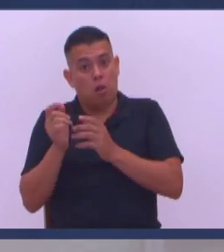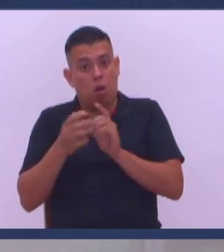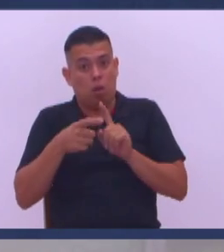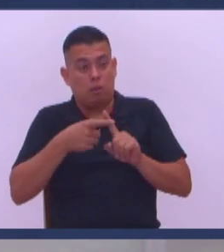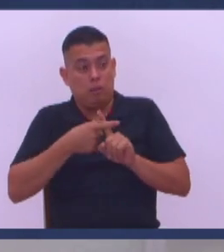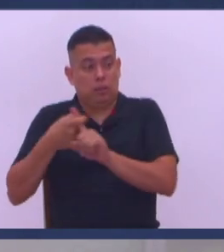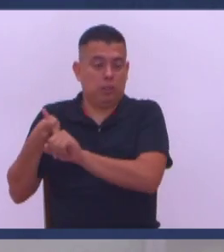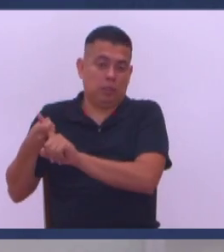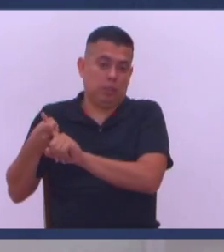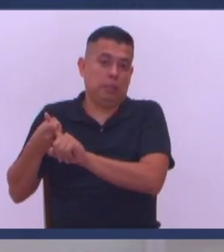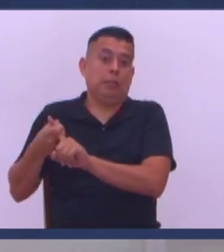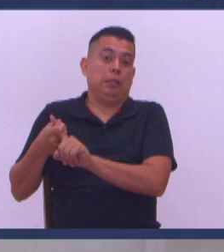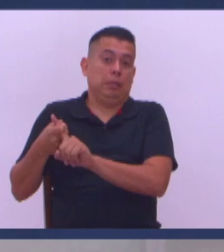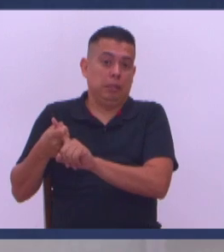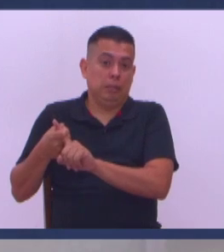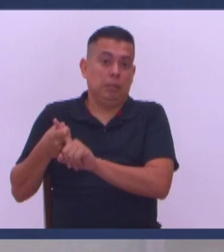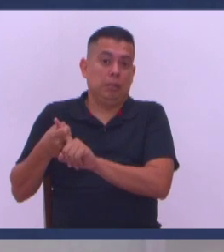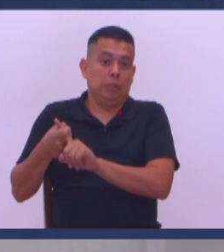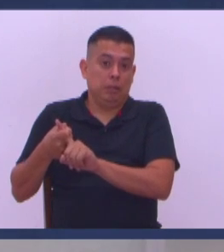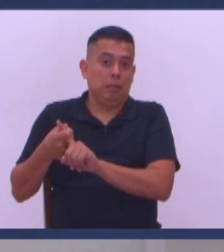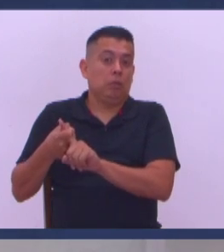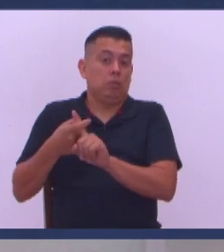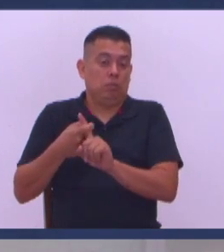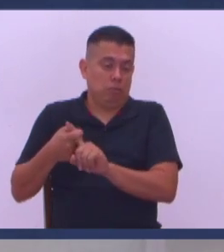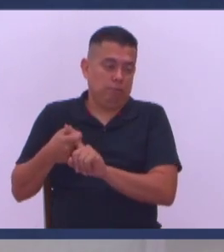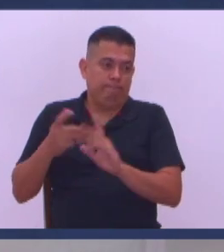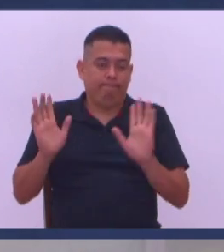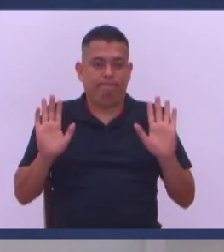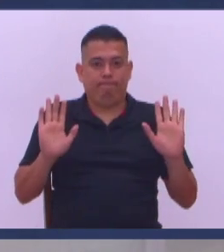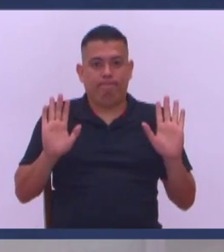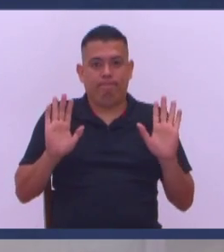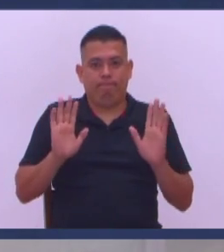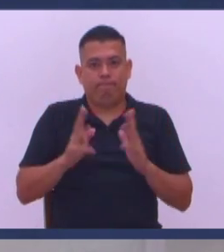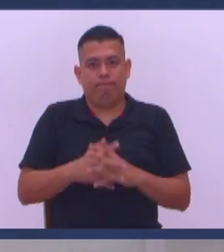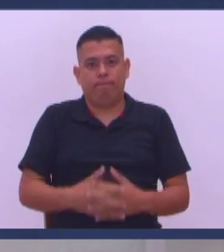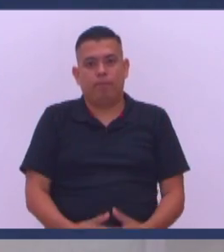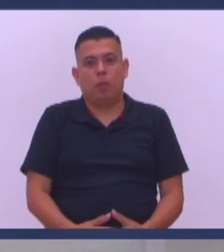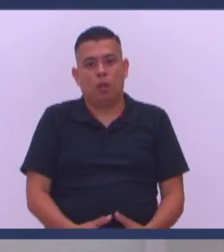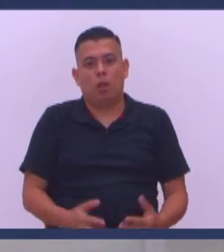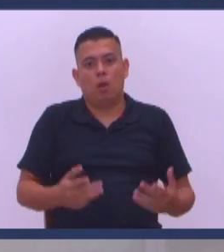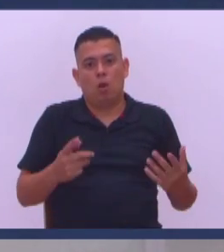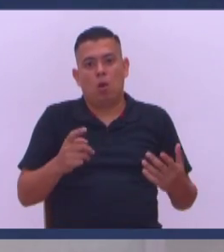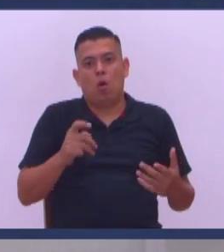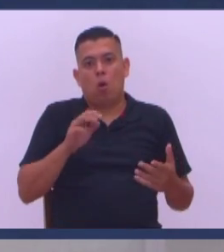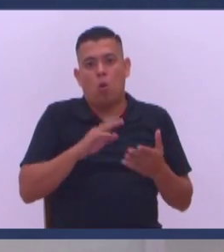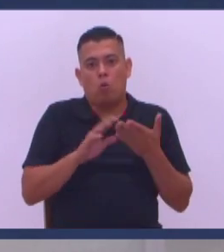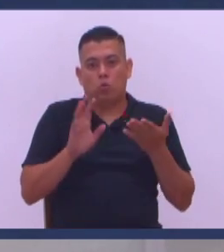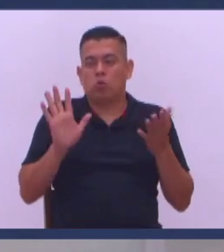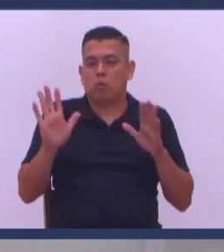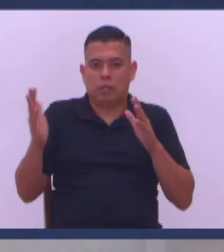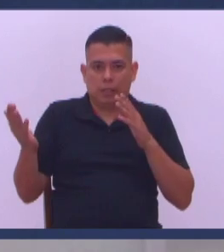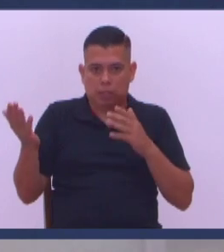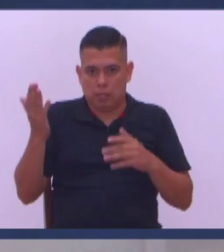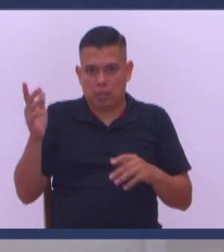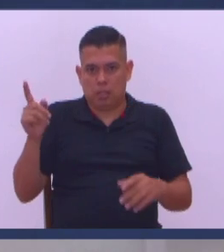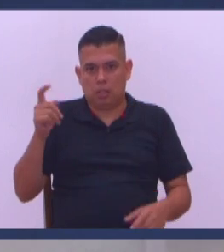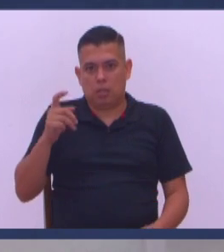No te deja Te tiene del pelo Te somete Una de más De vieja Hasta de rodillas